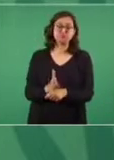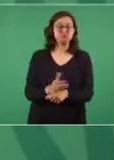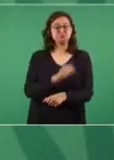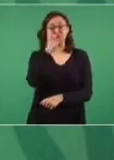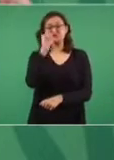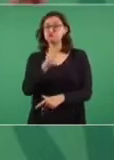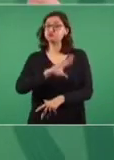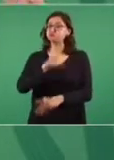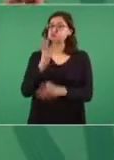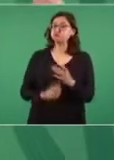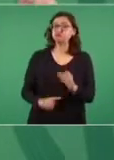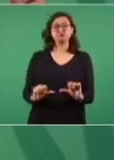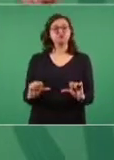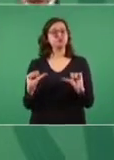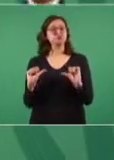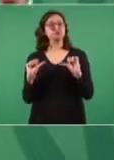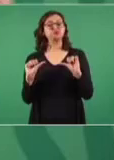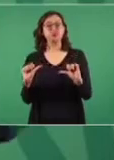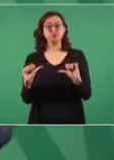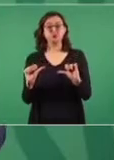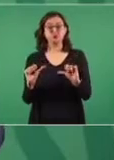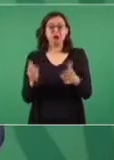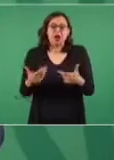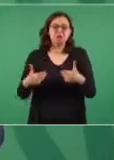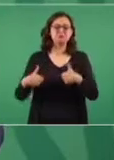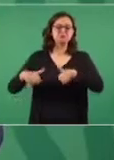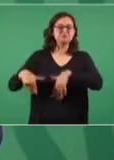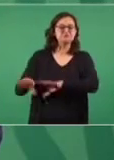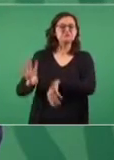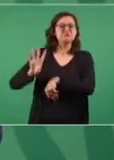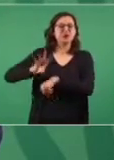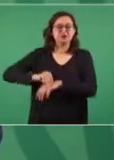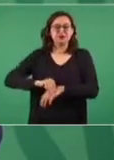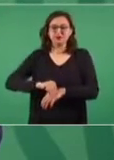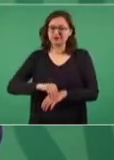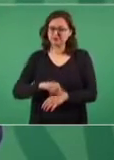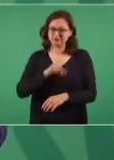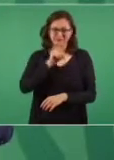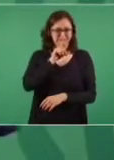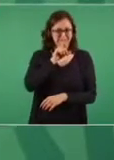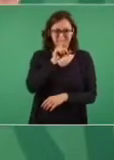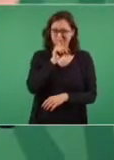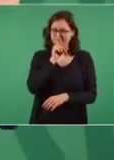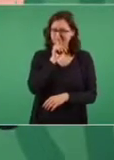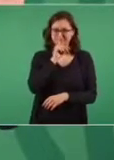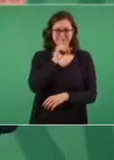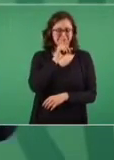Una cosa es que lo hagan, que